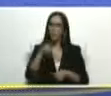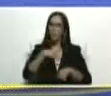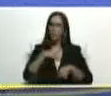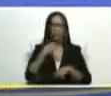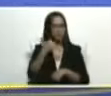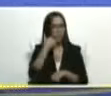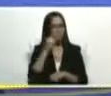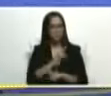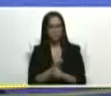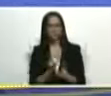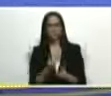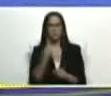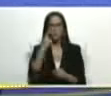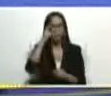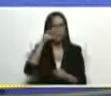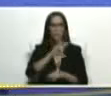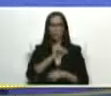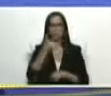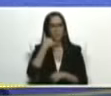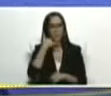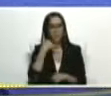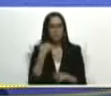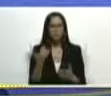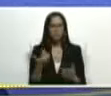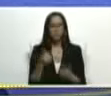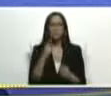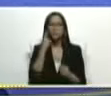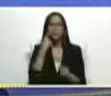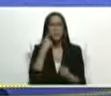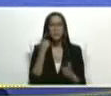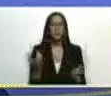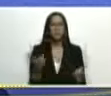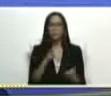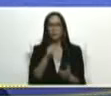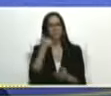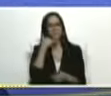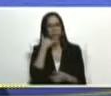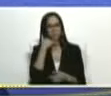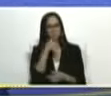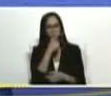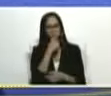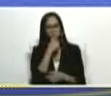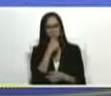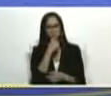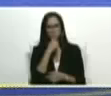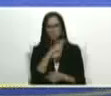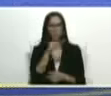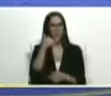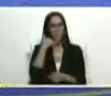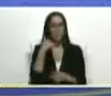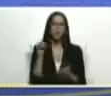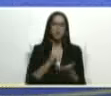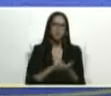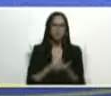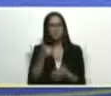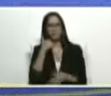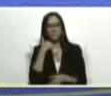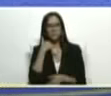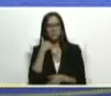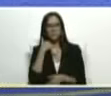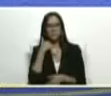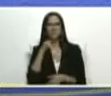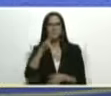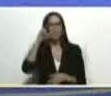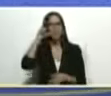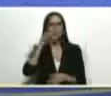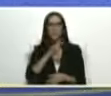pasa un día y no te llama pasan dos días y te llama pero tú estás pendiente no me han llamado no me han llamado y vuelve a poner llámame tres